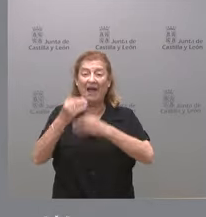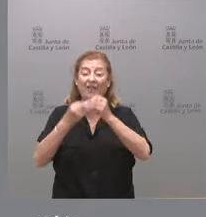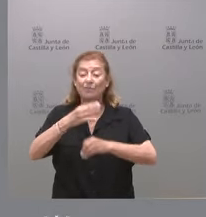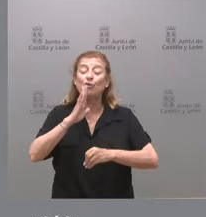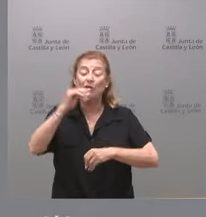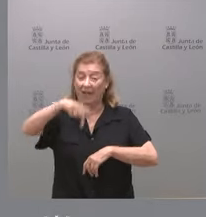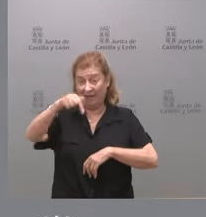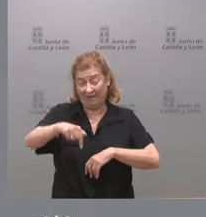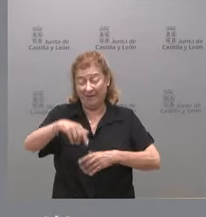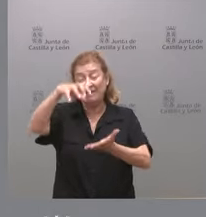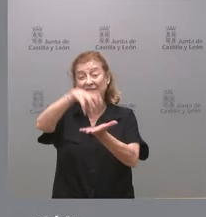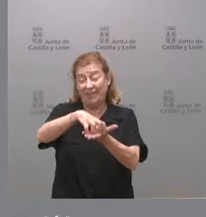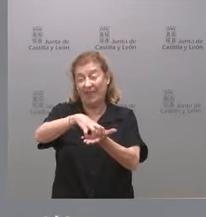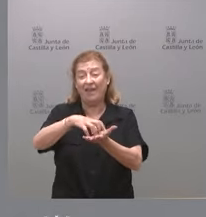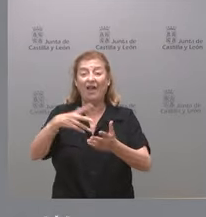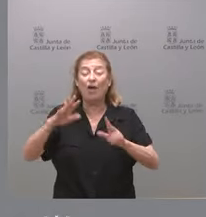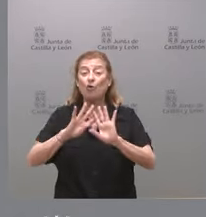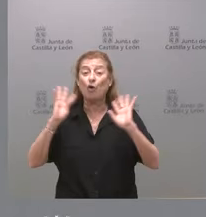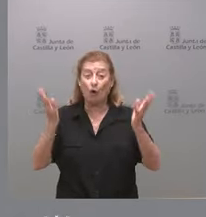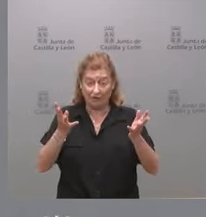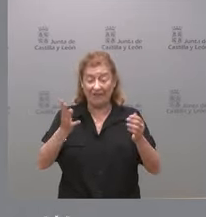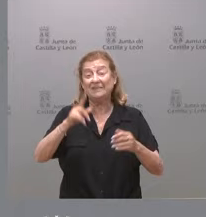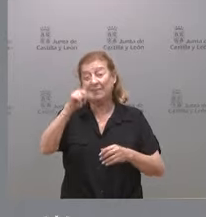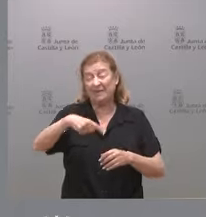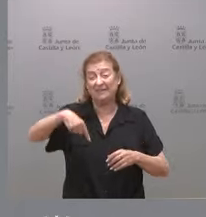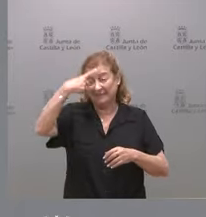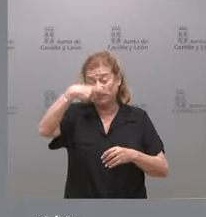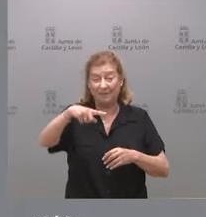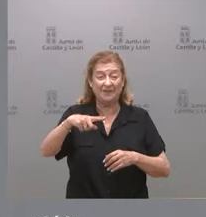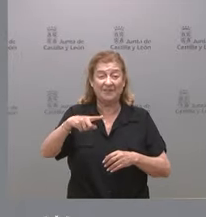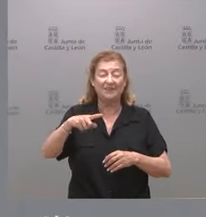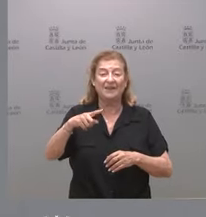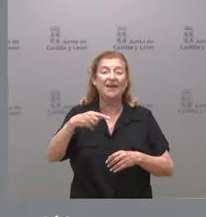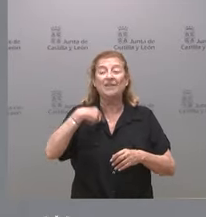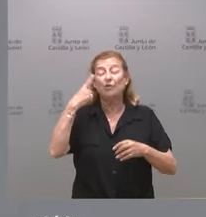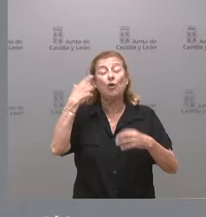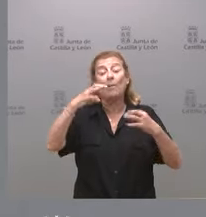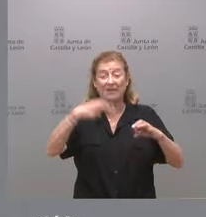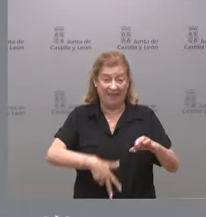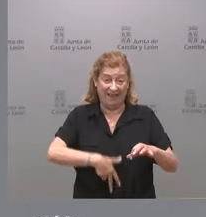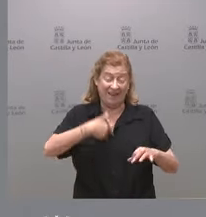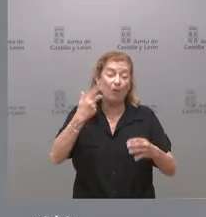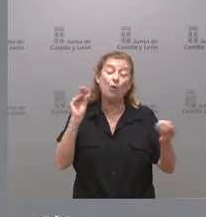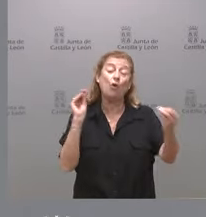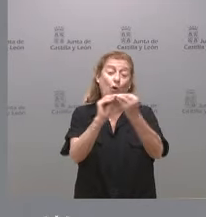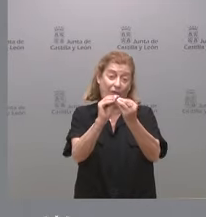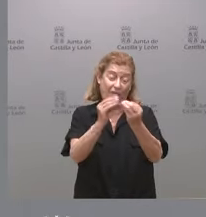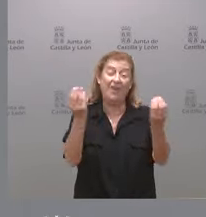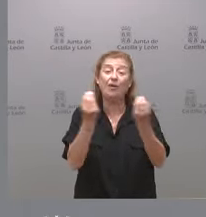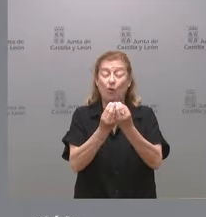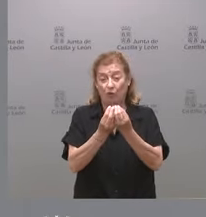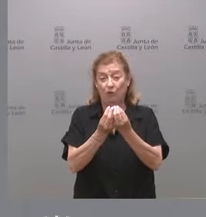la sede de las Cortes, que también es algo que, como saben ustedes, hacemos con carta general cuando coincide con el